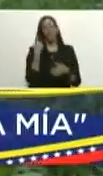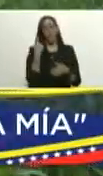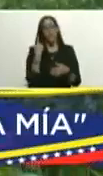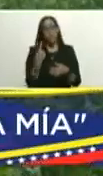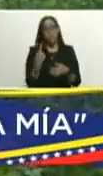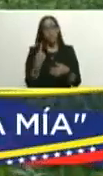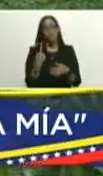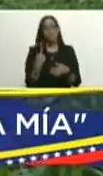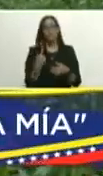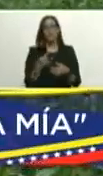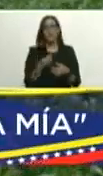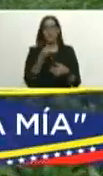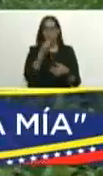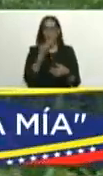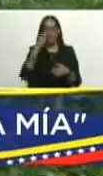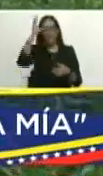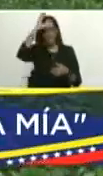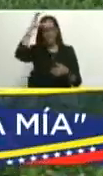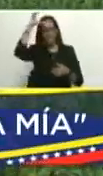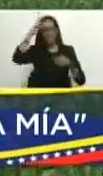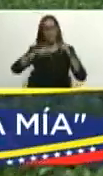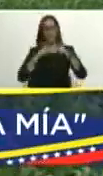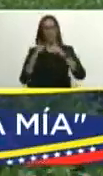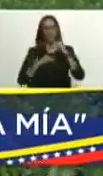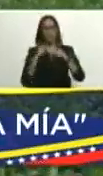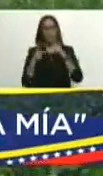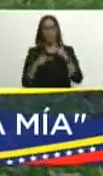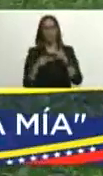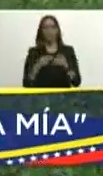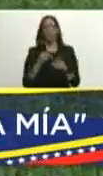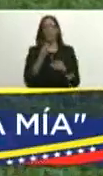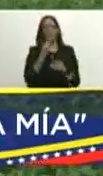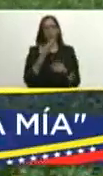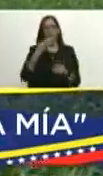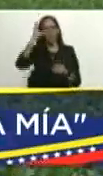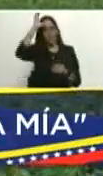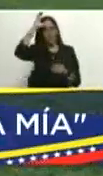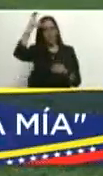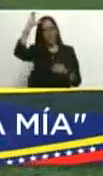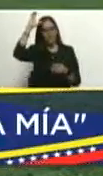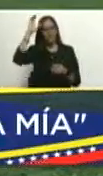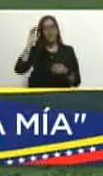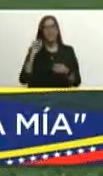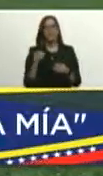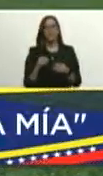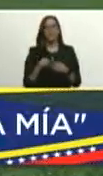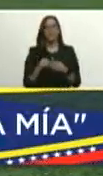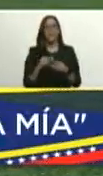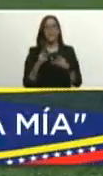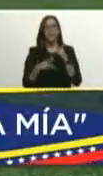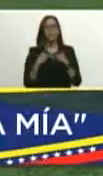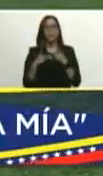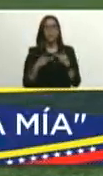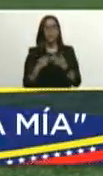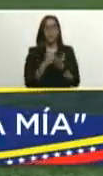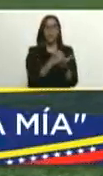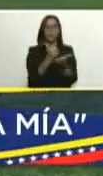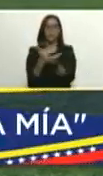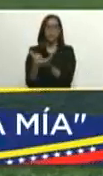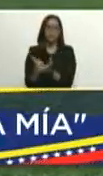calidad de producción una calidad de producción para el bienestar de